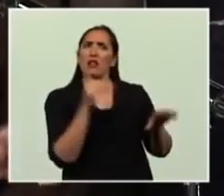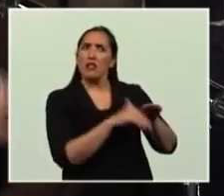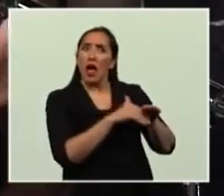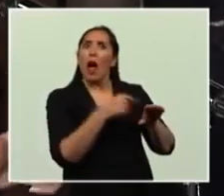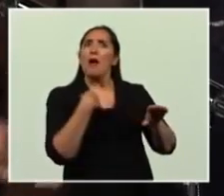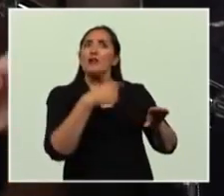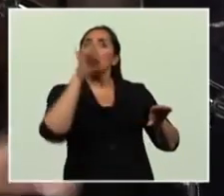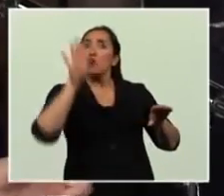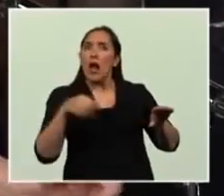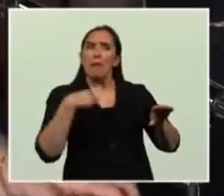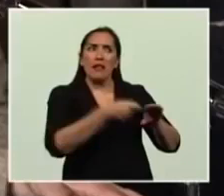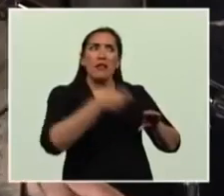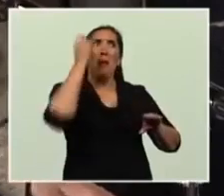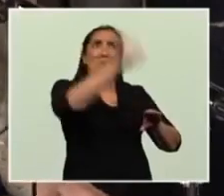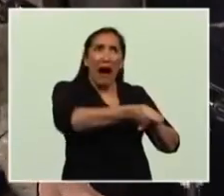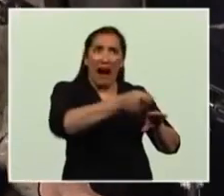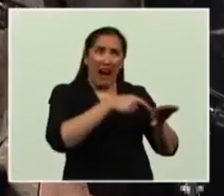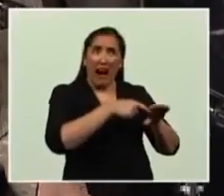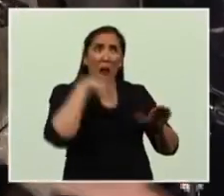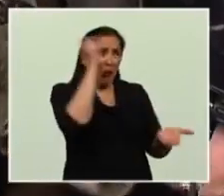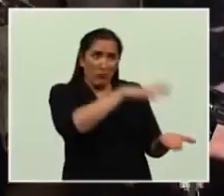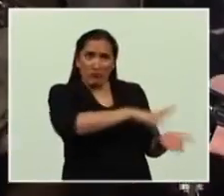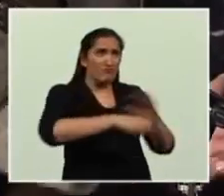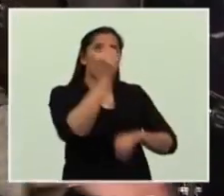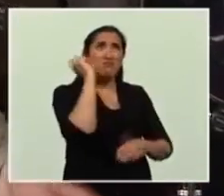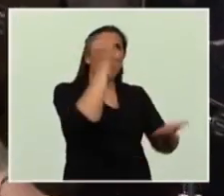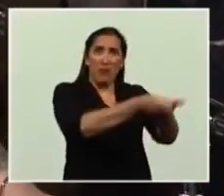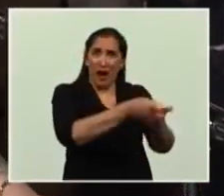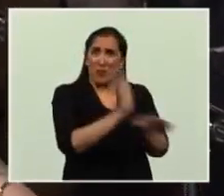solamente para el 7% de los acreedores.